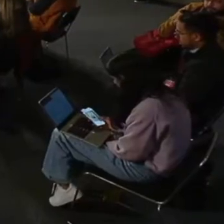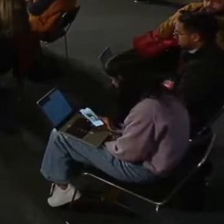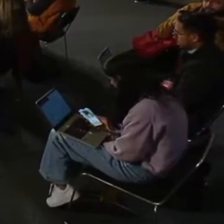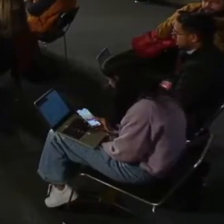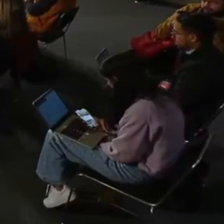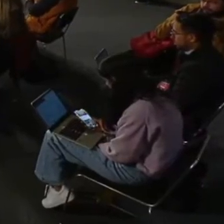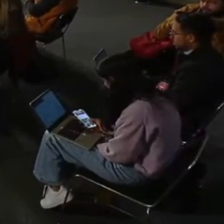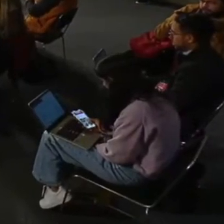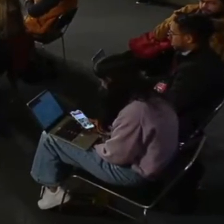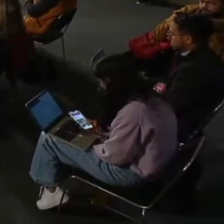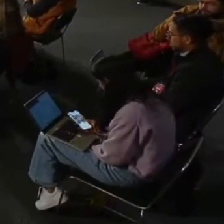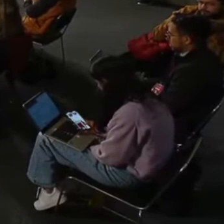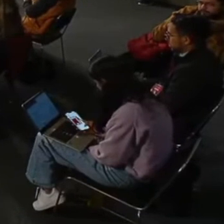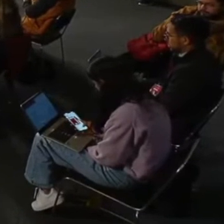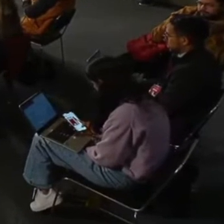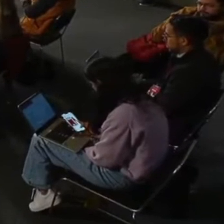Entregando moches.